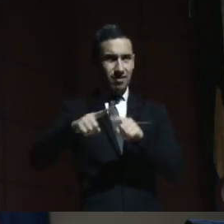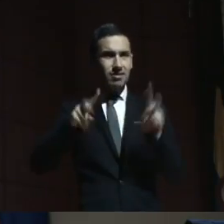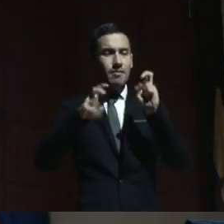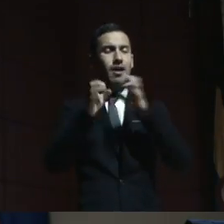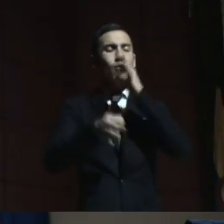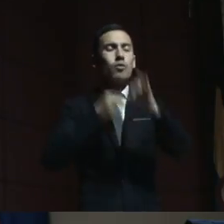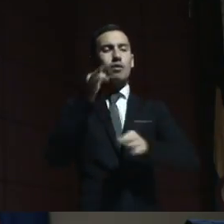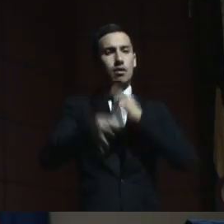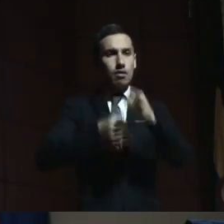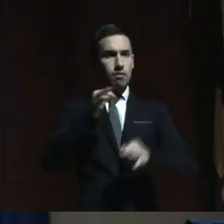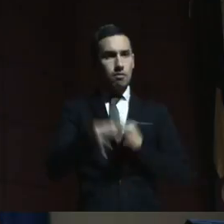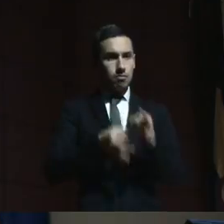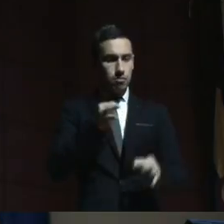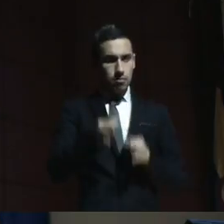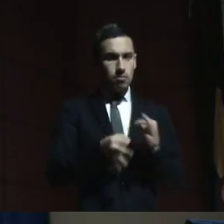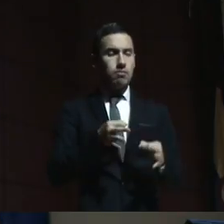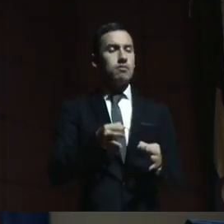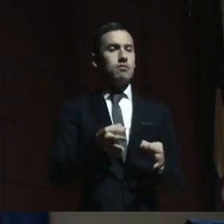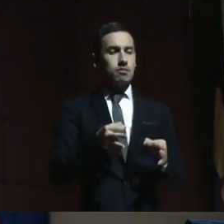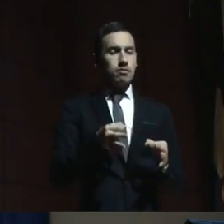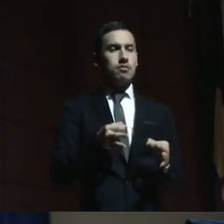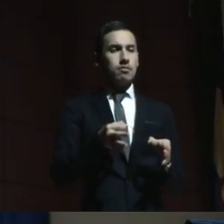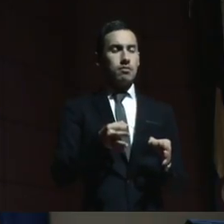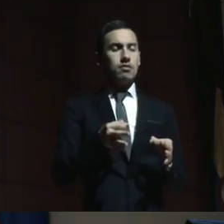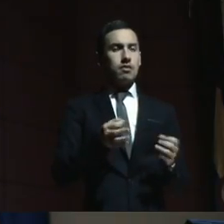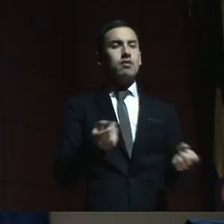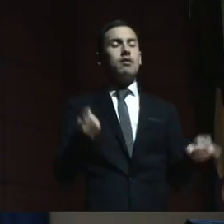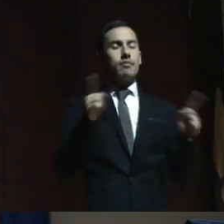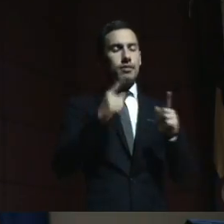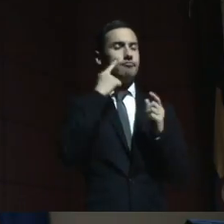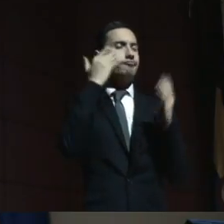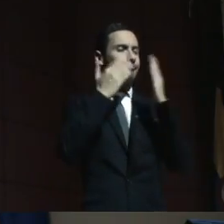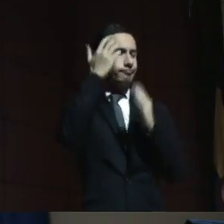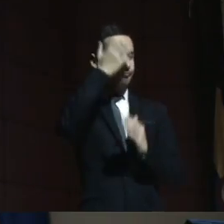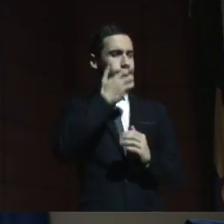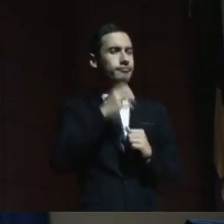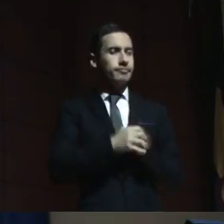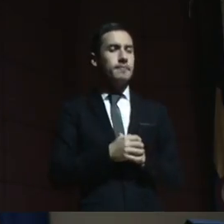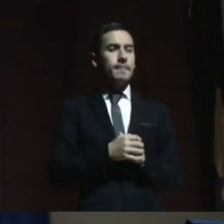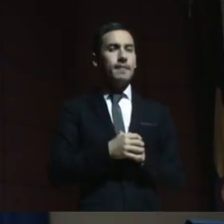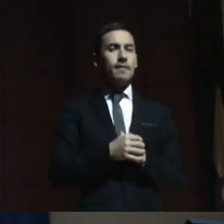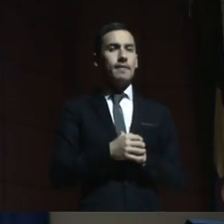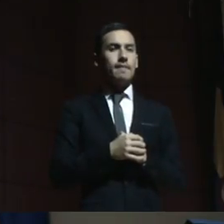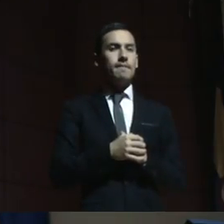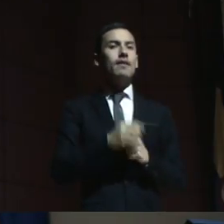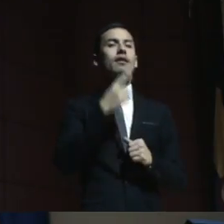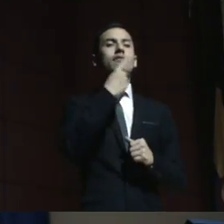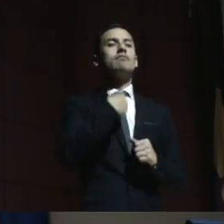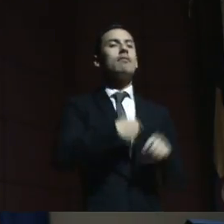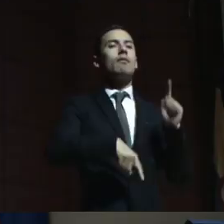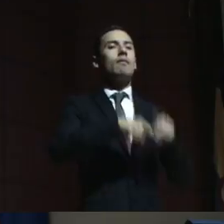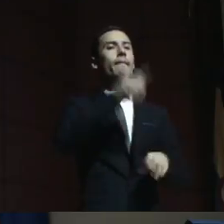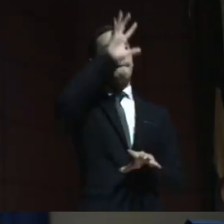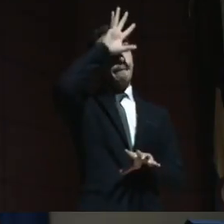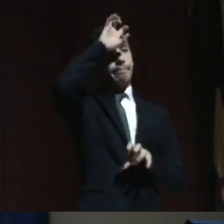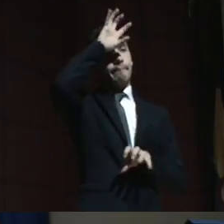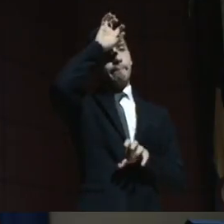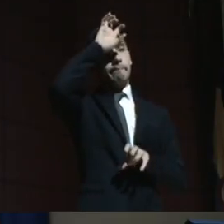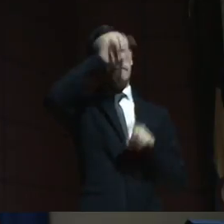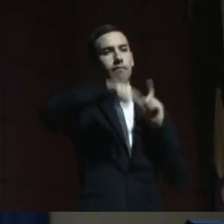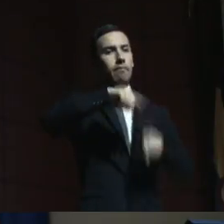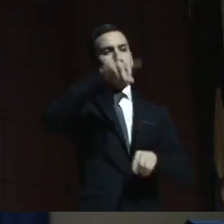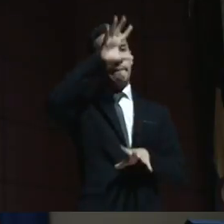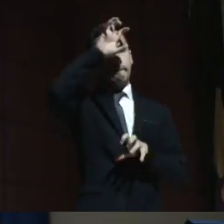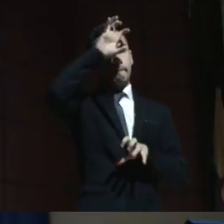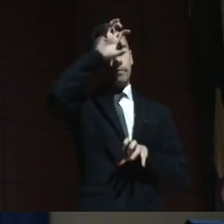cuidado tiene ahí también que ser evaluado. Y bueno, que no pueden aprender. Eso